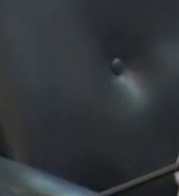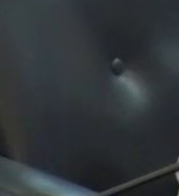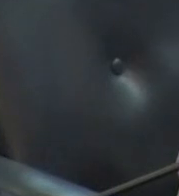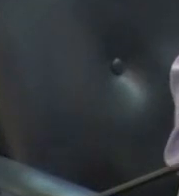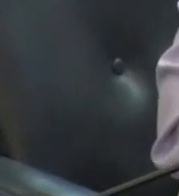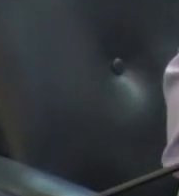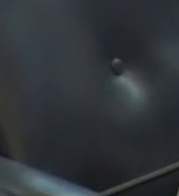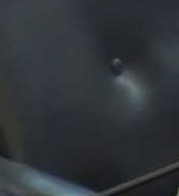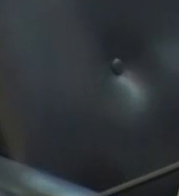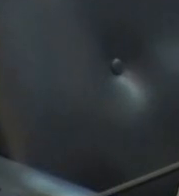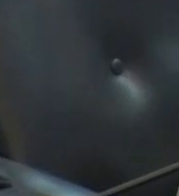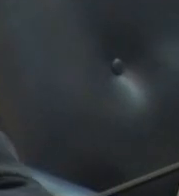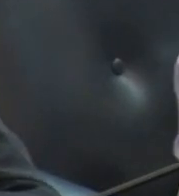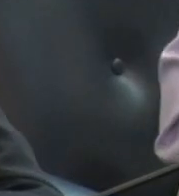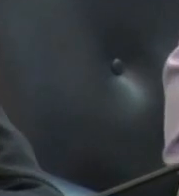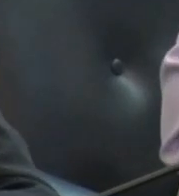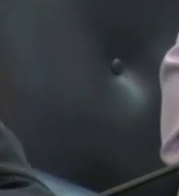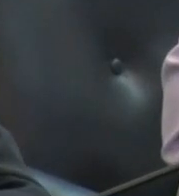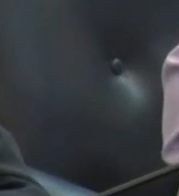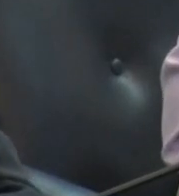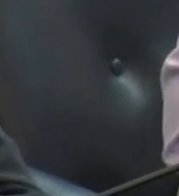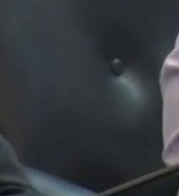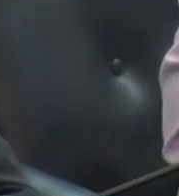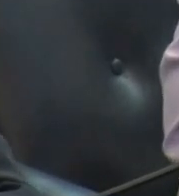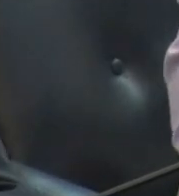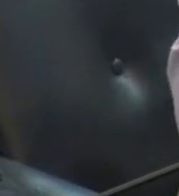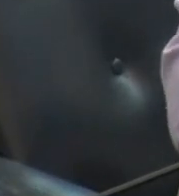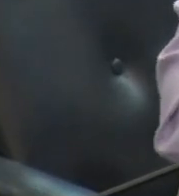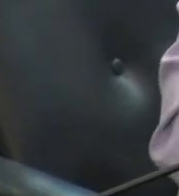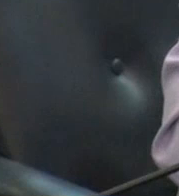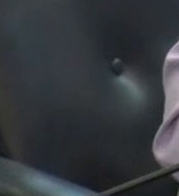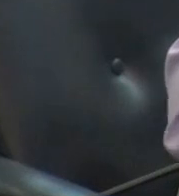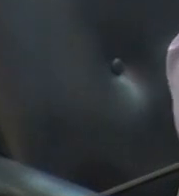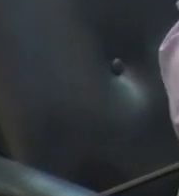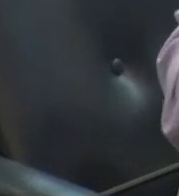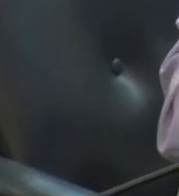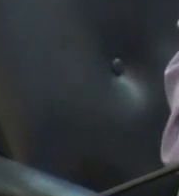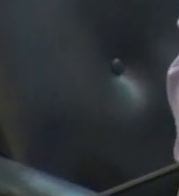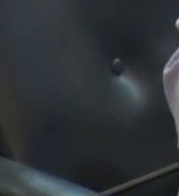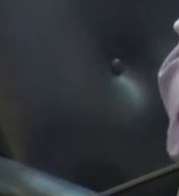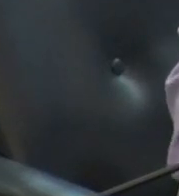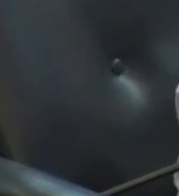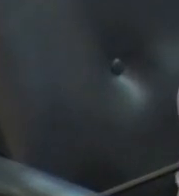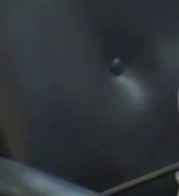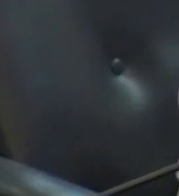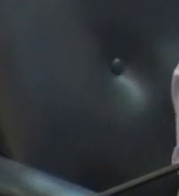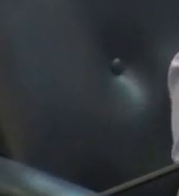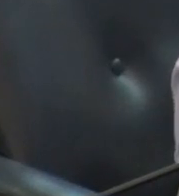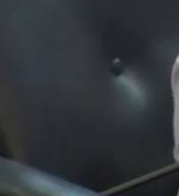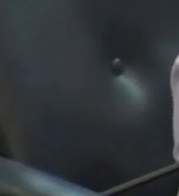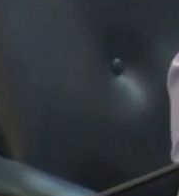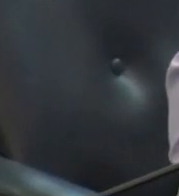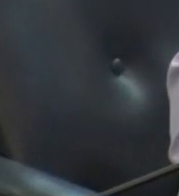análisis ven todos esos pros y todos esos contras. Se excusan en que esto es mundial, en que esto es global,